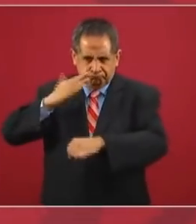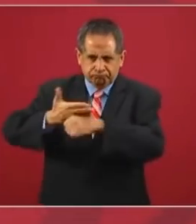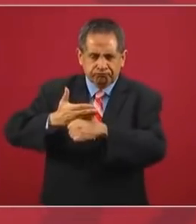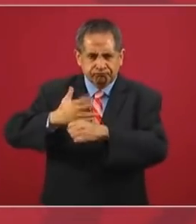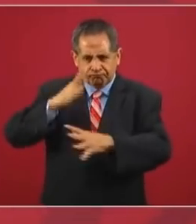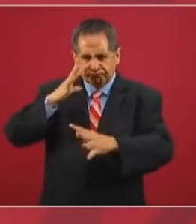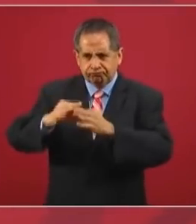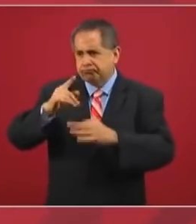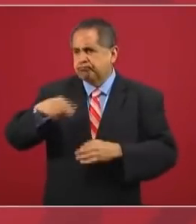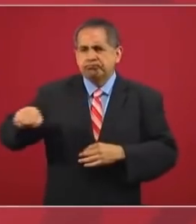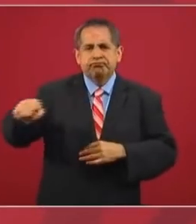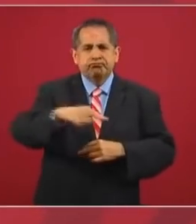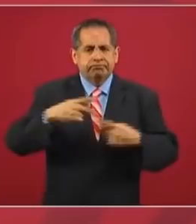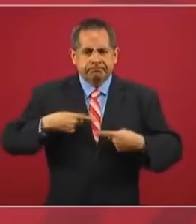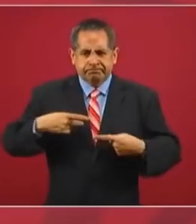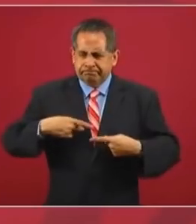de nuestro pueblo.